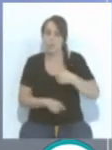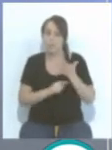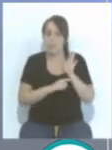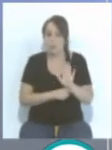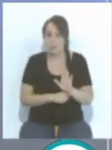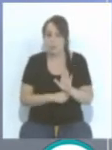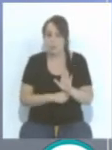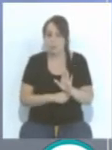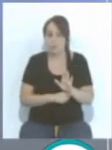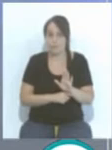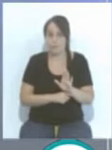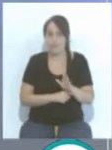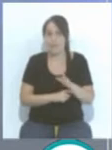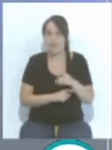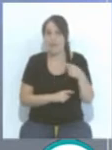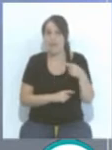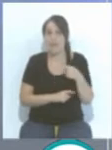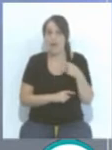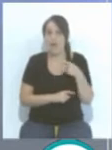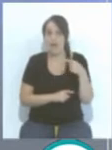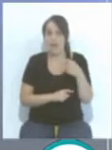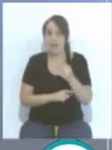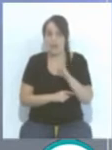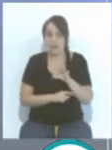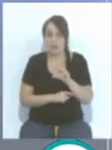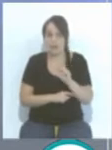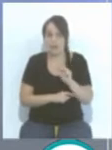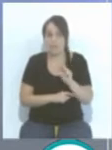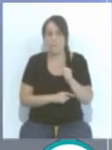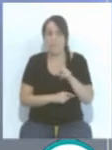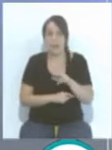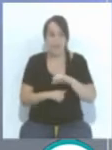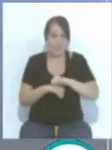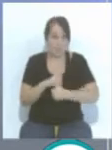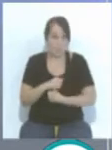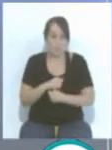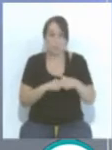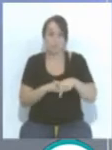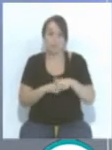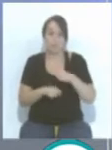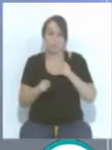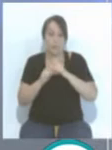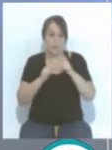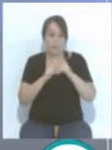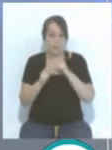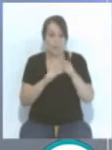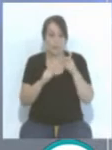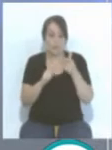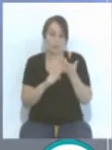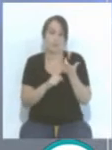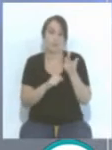Gaspar Panadero y bueno, el jugador comparecía en esa rueda de prensa